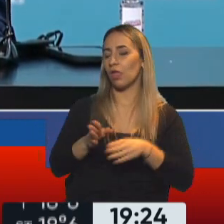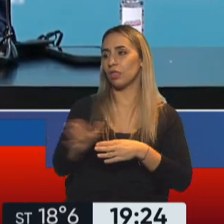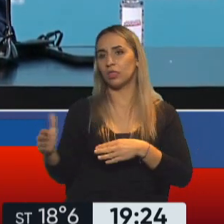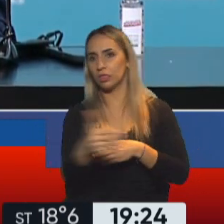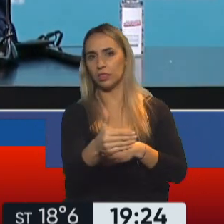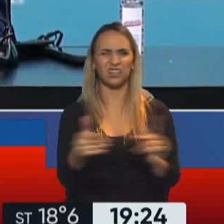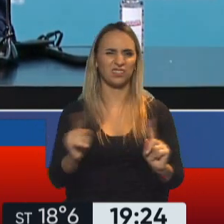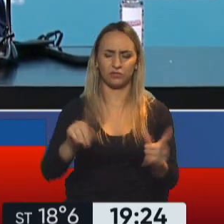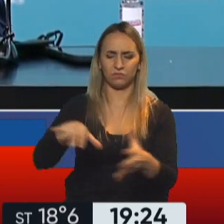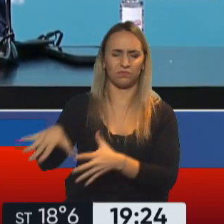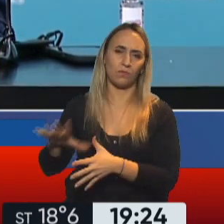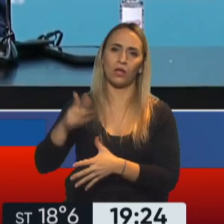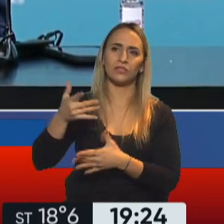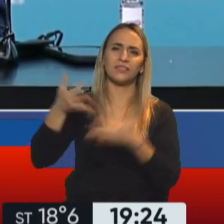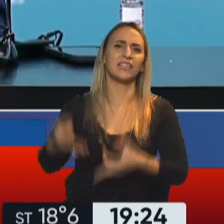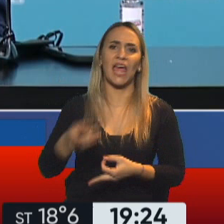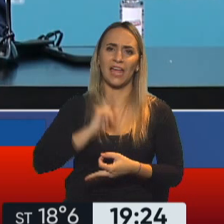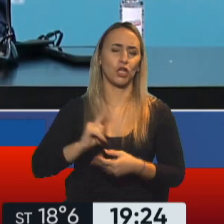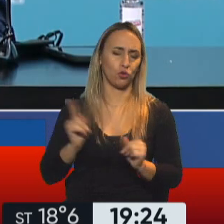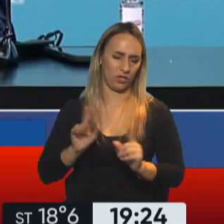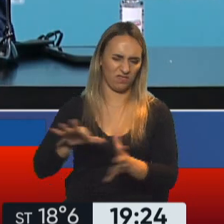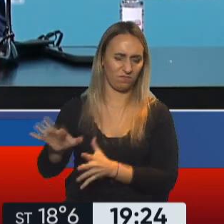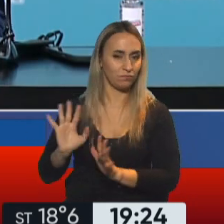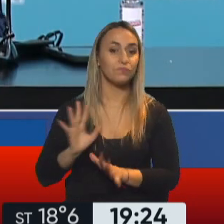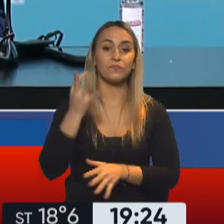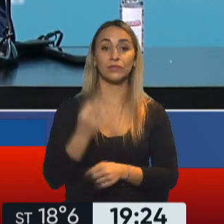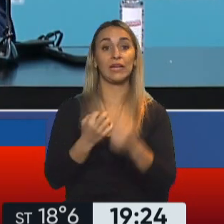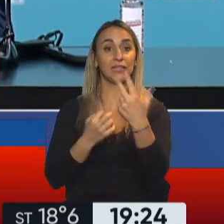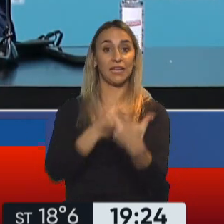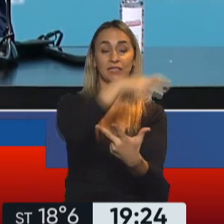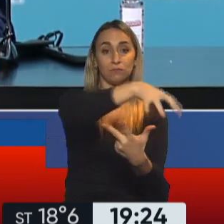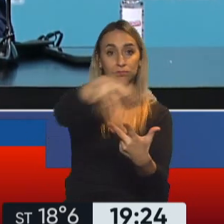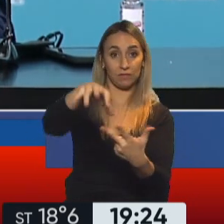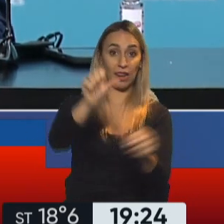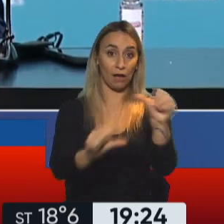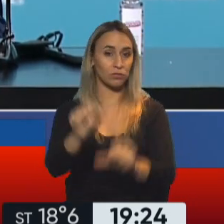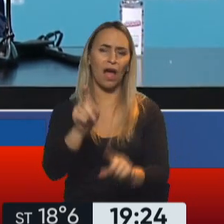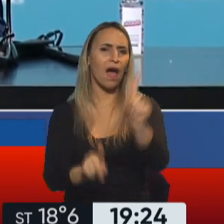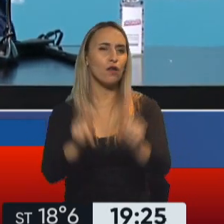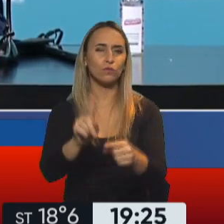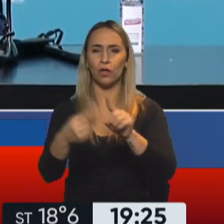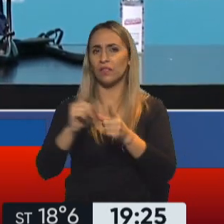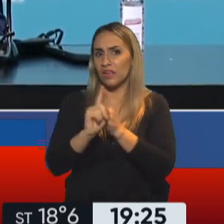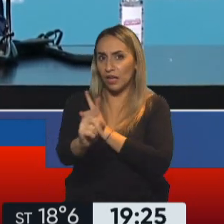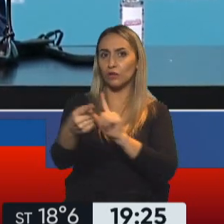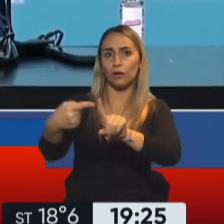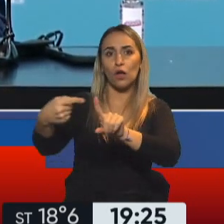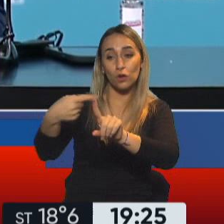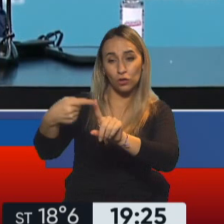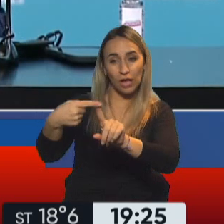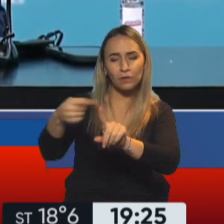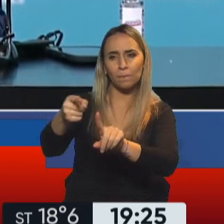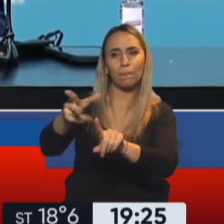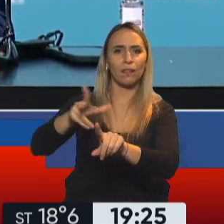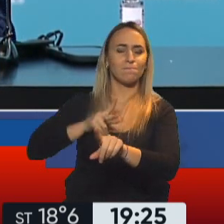muy poca seriedad. De los laboratorios las situaciones son tres. Con algunos laboratorios directamente nos pusimos en contacto y nos dijeron que solo